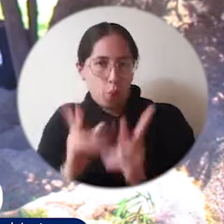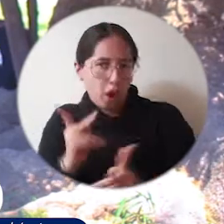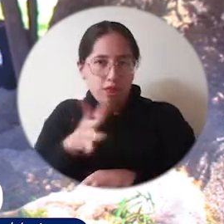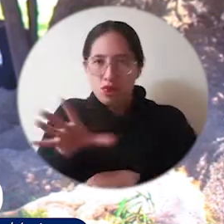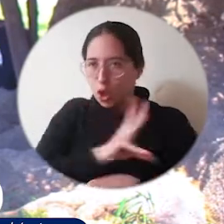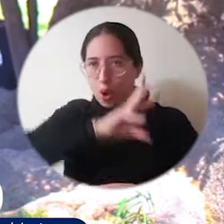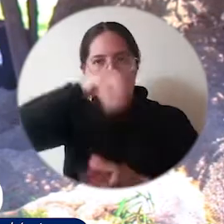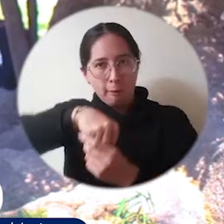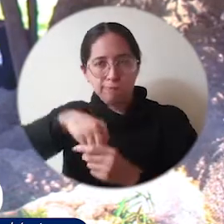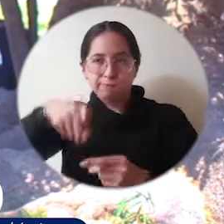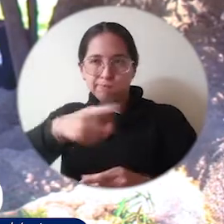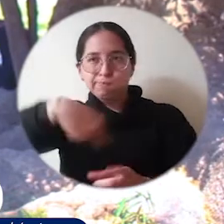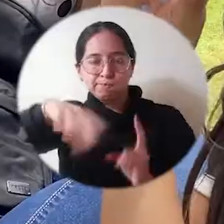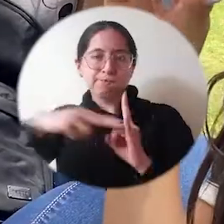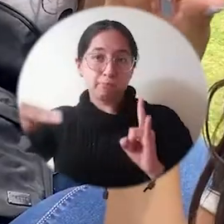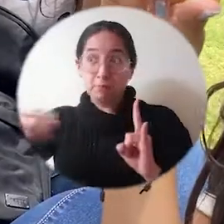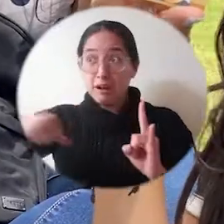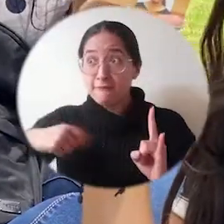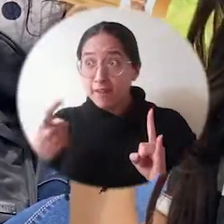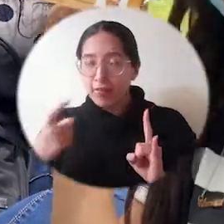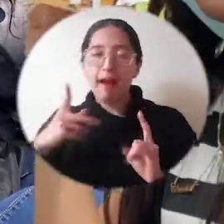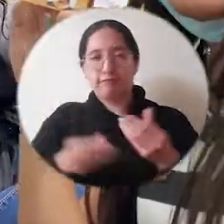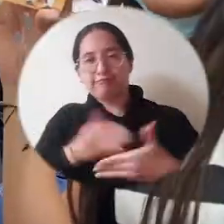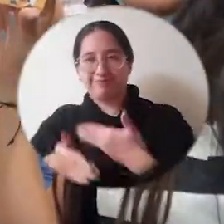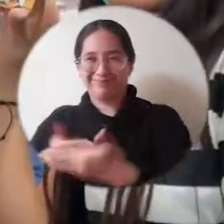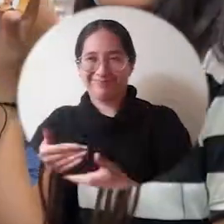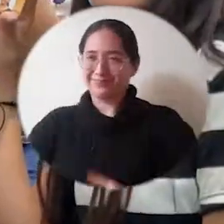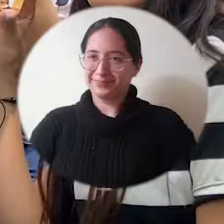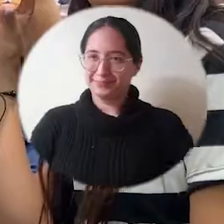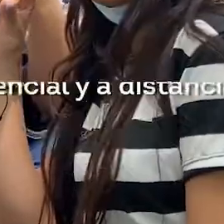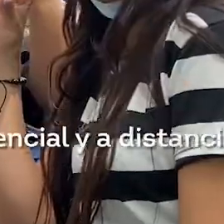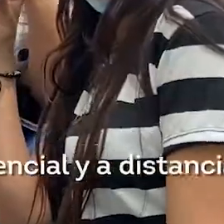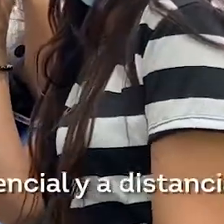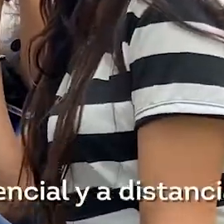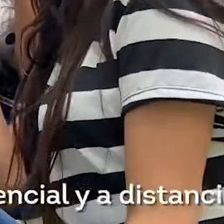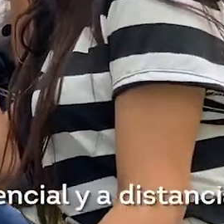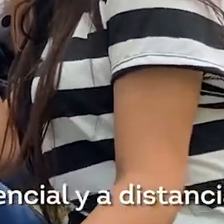todos los integrantes de la comunidad académica que no tuvieran el carnet.